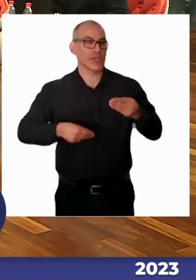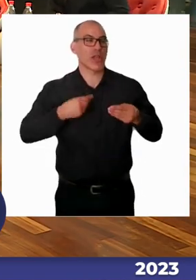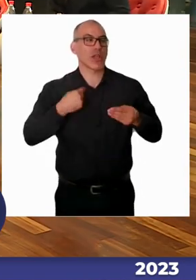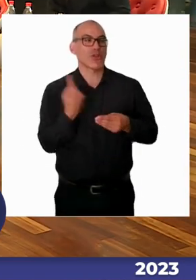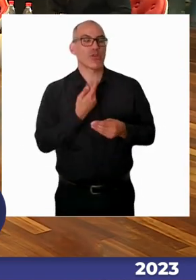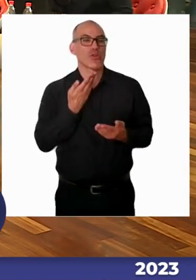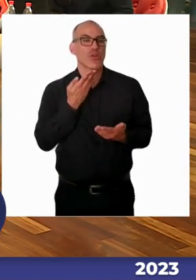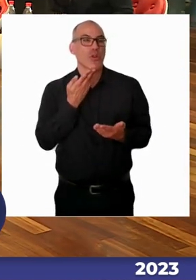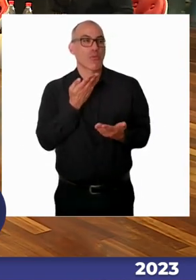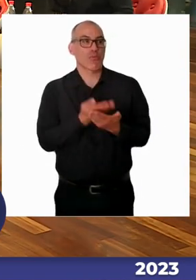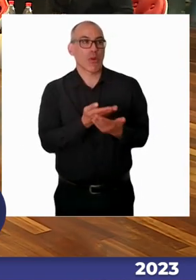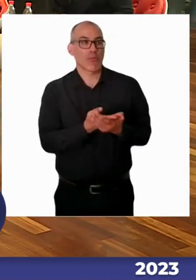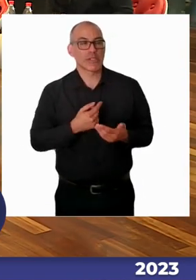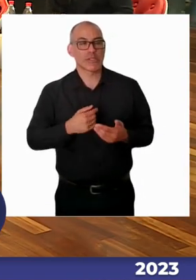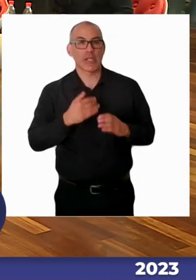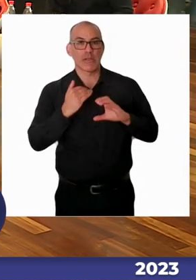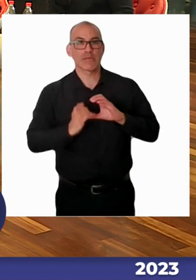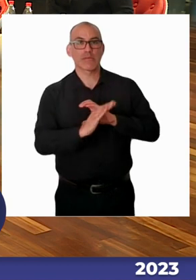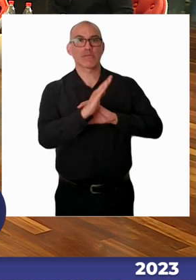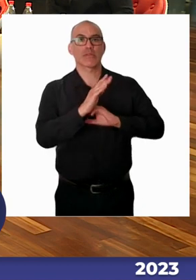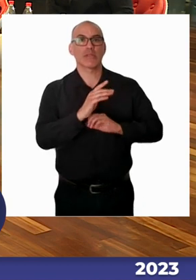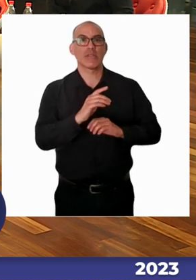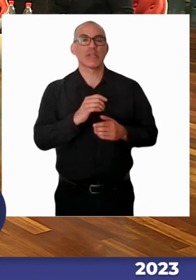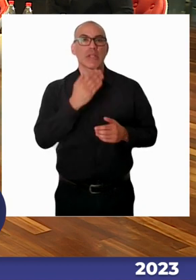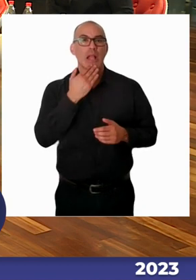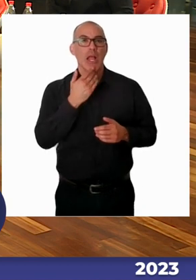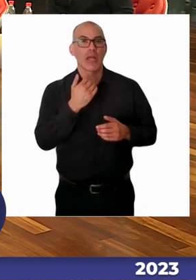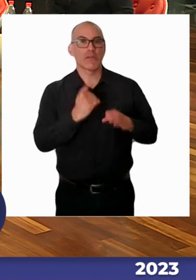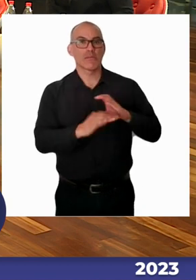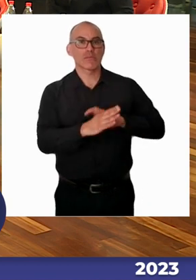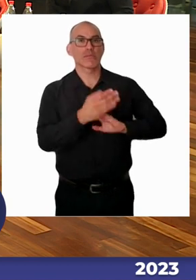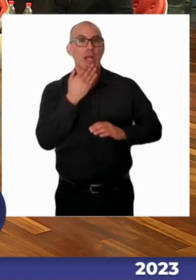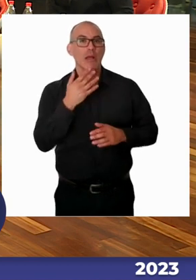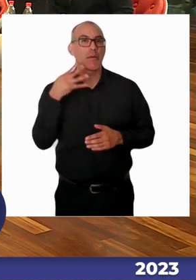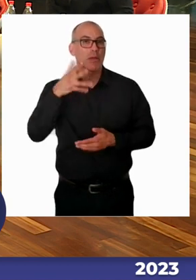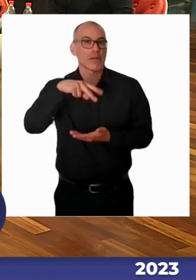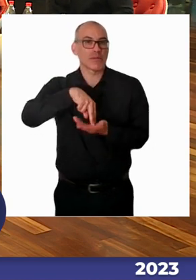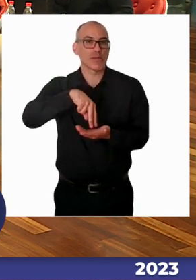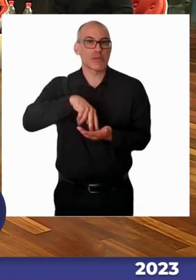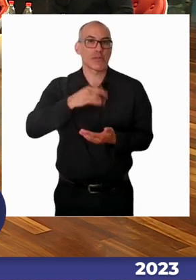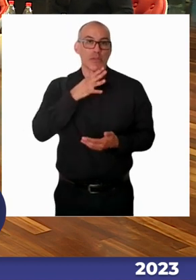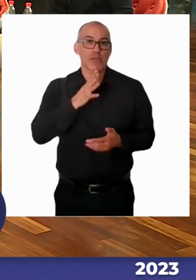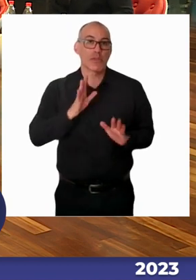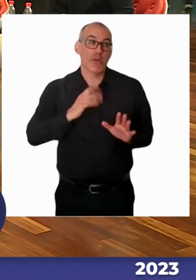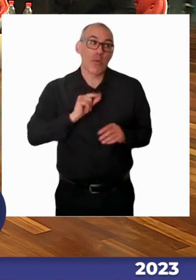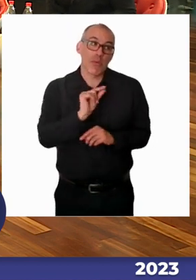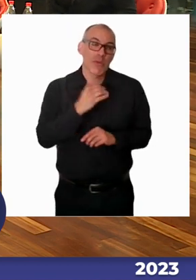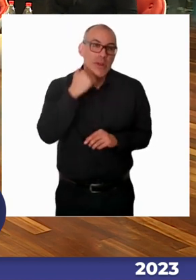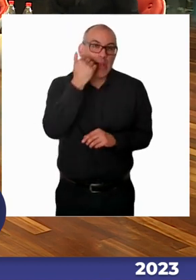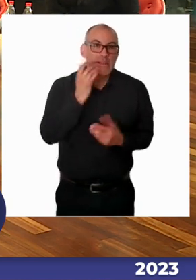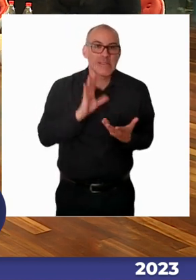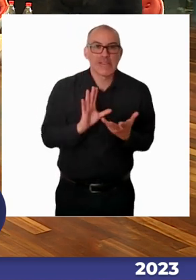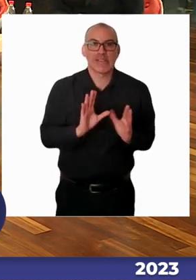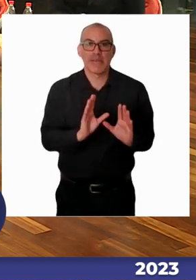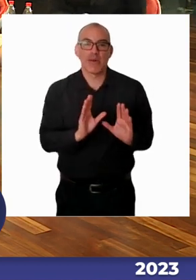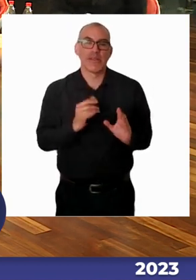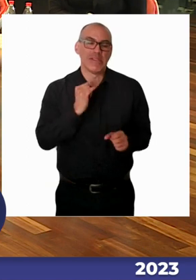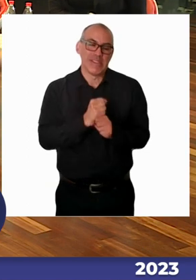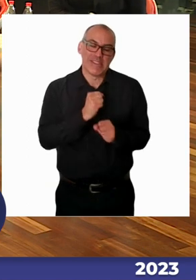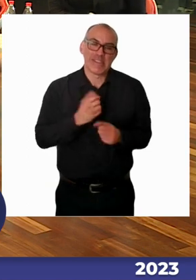intervinientes. Y presentarlas quizás en las comisiones. Me da vergüenza, pero sí voy a mandar el dato